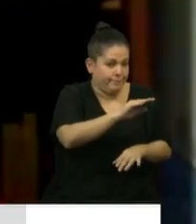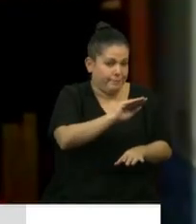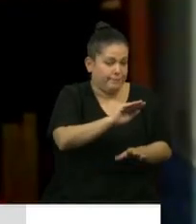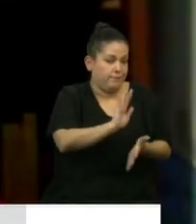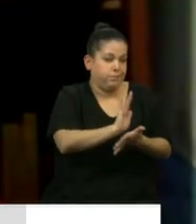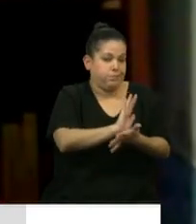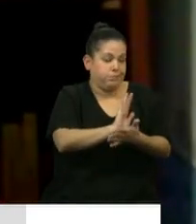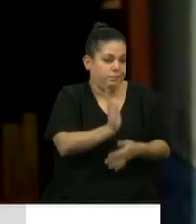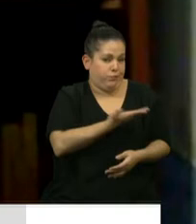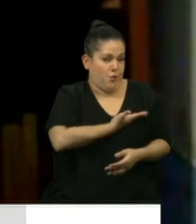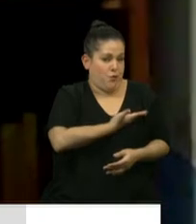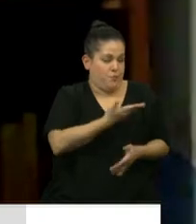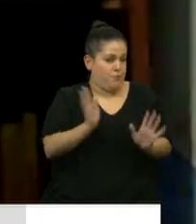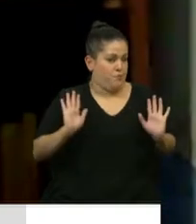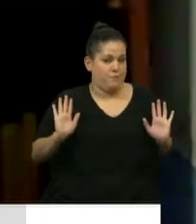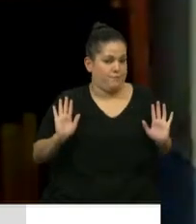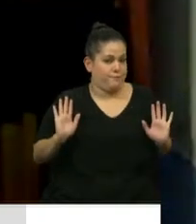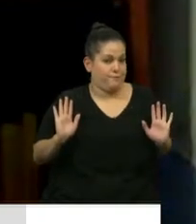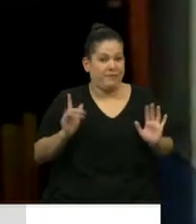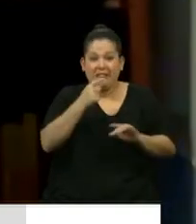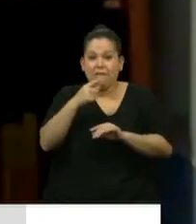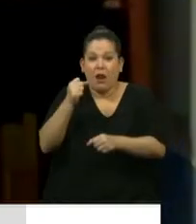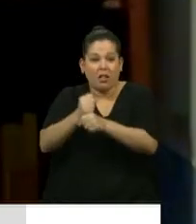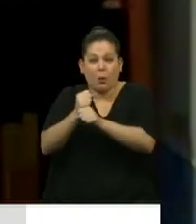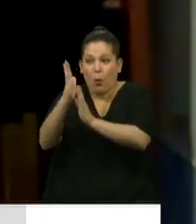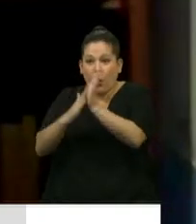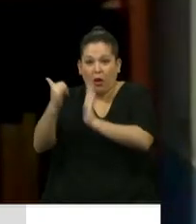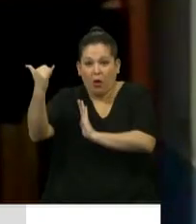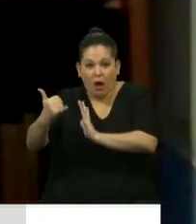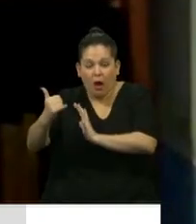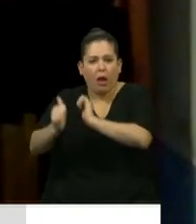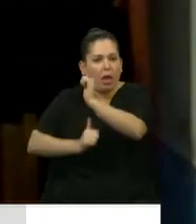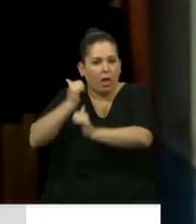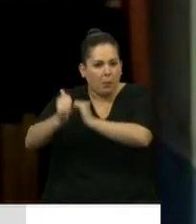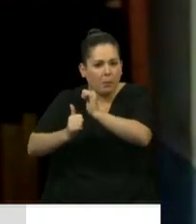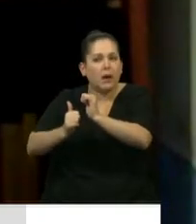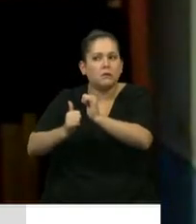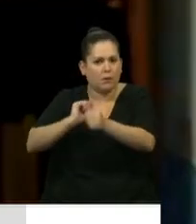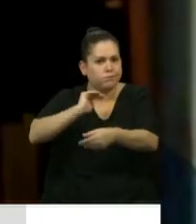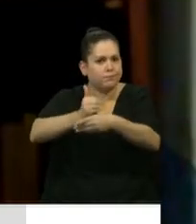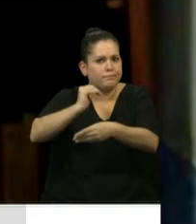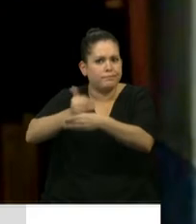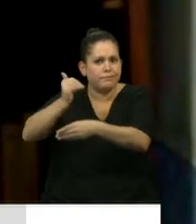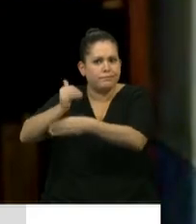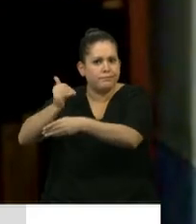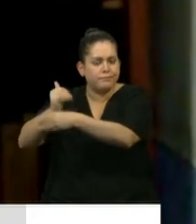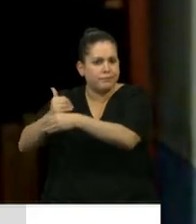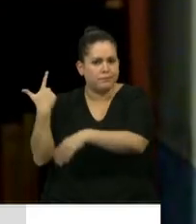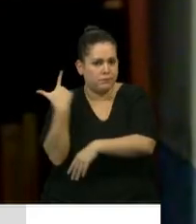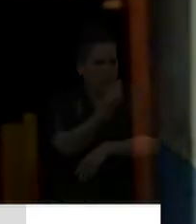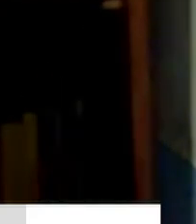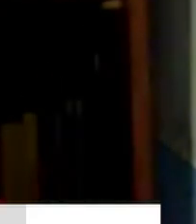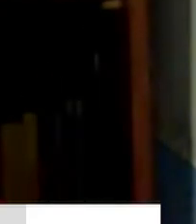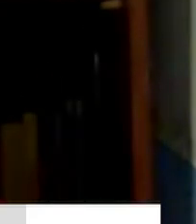Y si no son informales, muchos empresarios les están cerrando las empresas y se están yendo a casa.